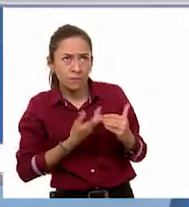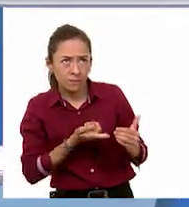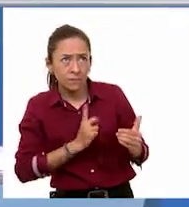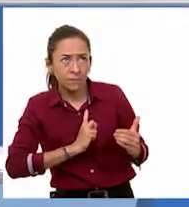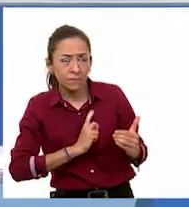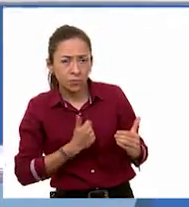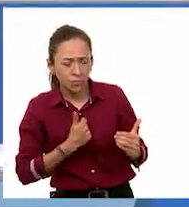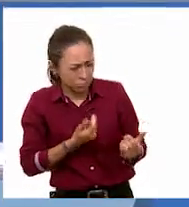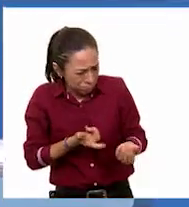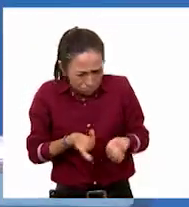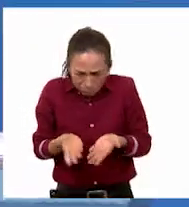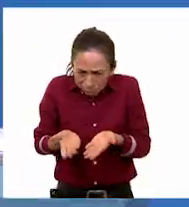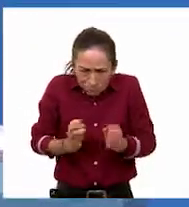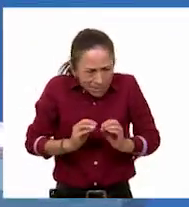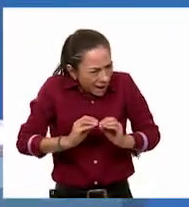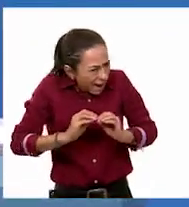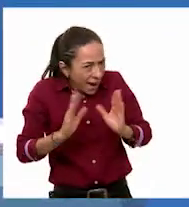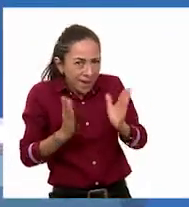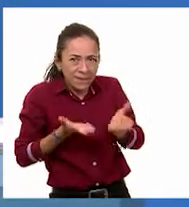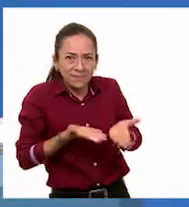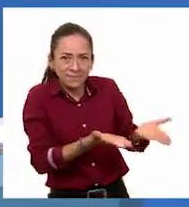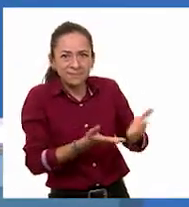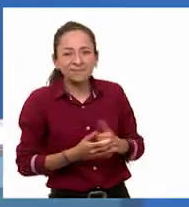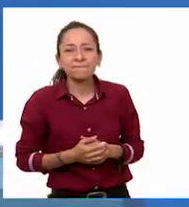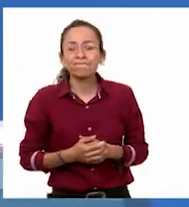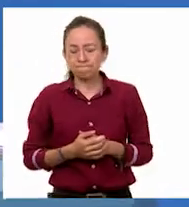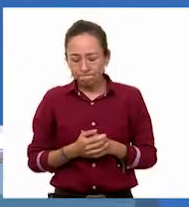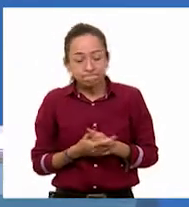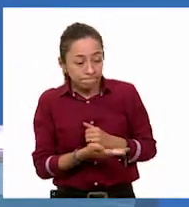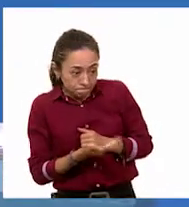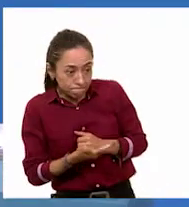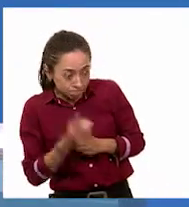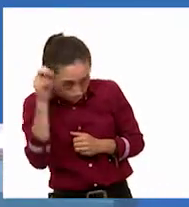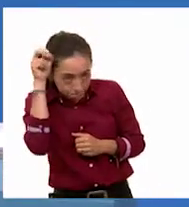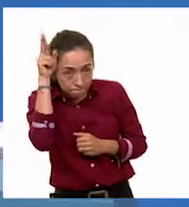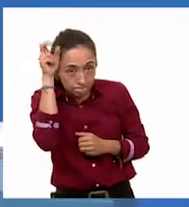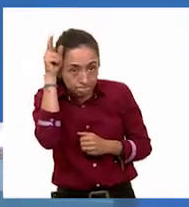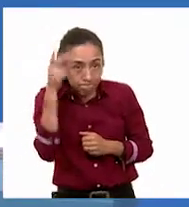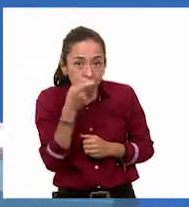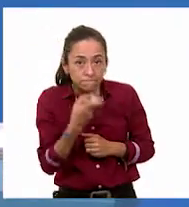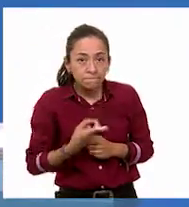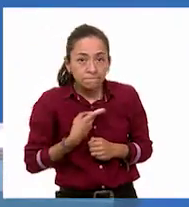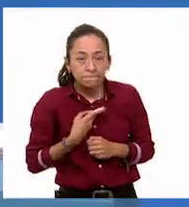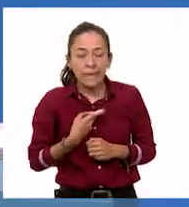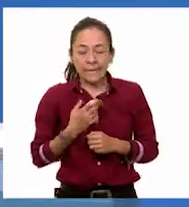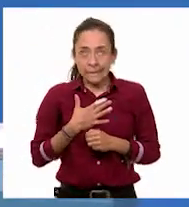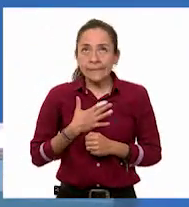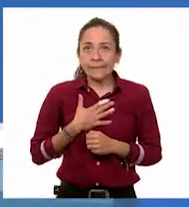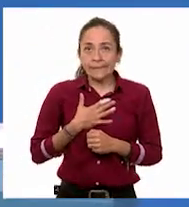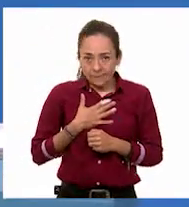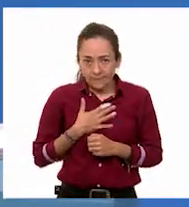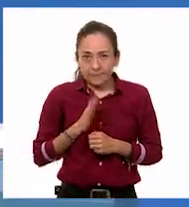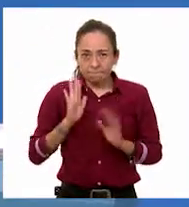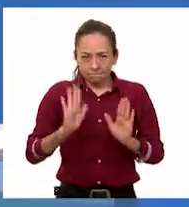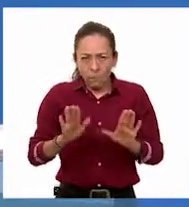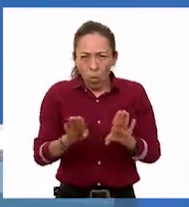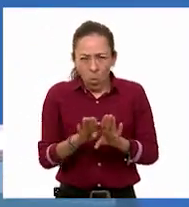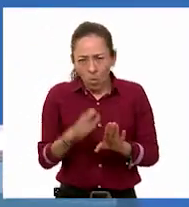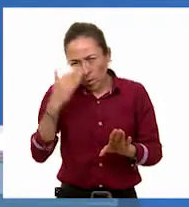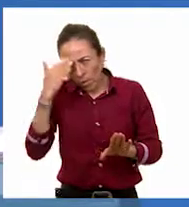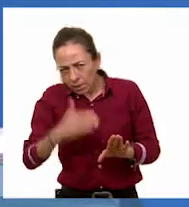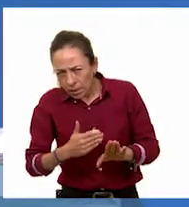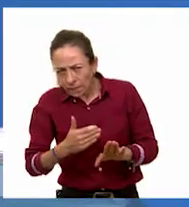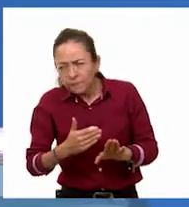Raulito. Dime. Sí. A ver, el procedimiento para saber